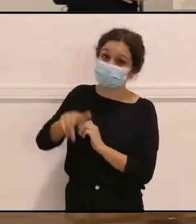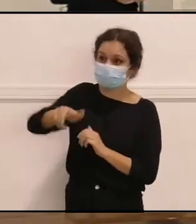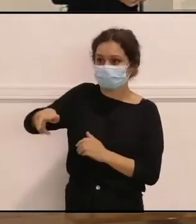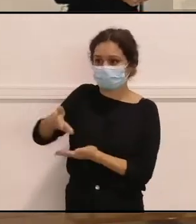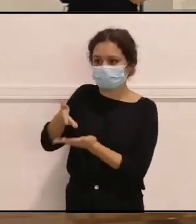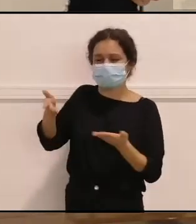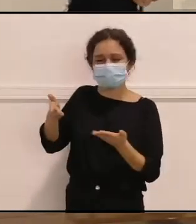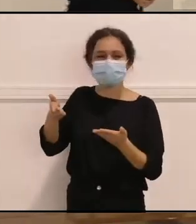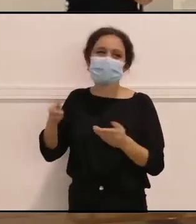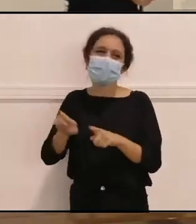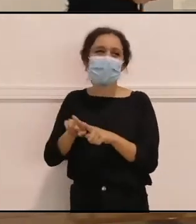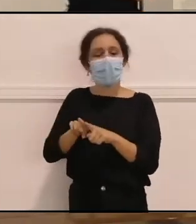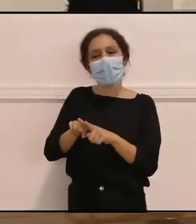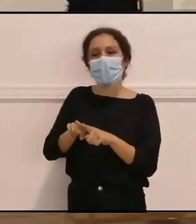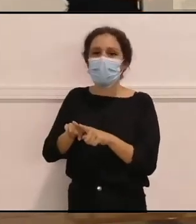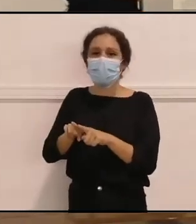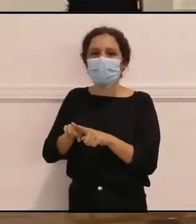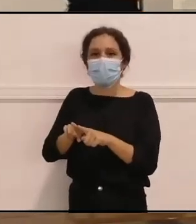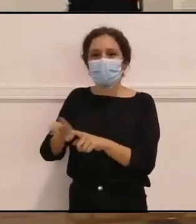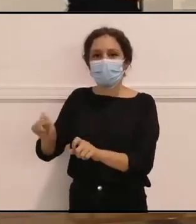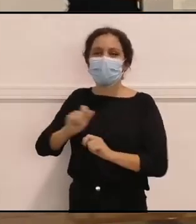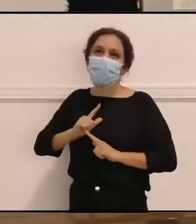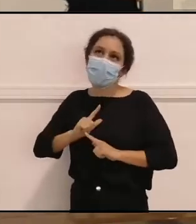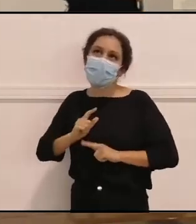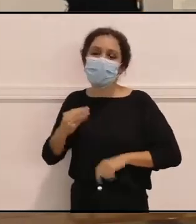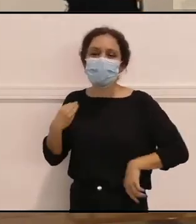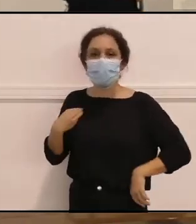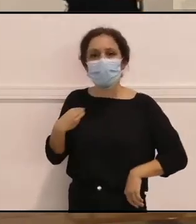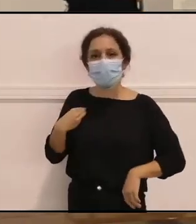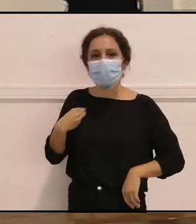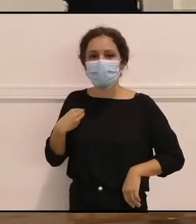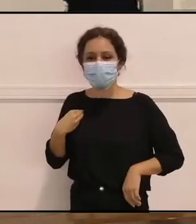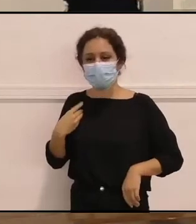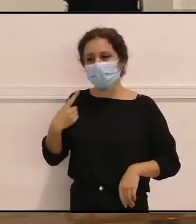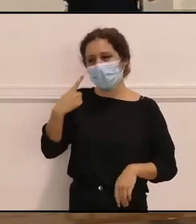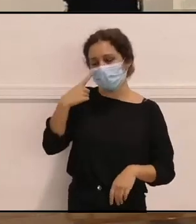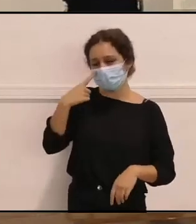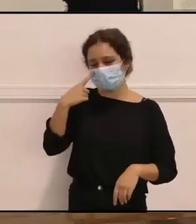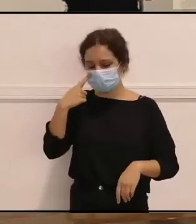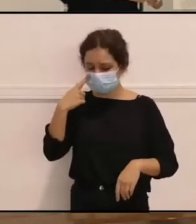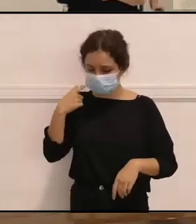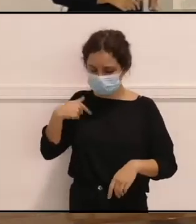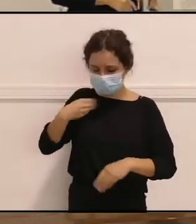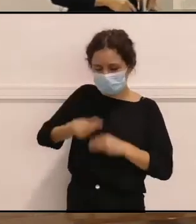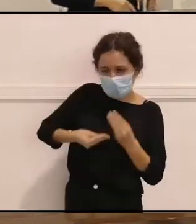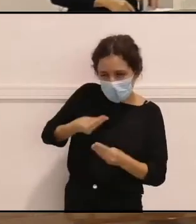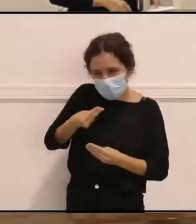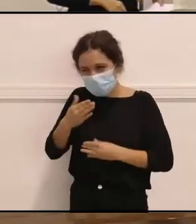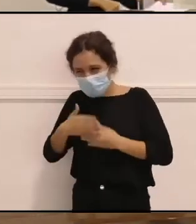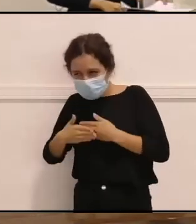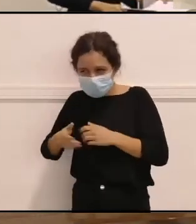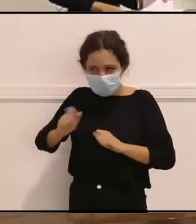sé, con las que no tienes que estar midiéndote ni así, ¿no? Entonces,